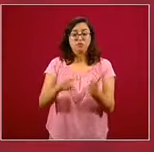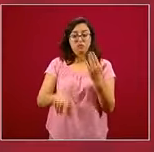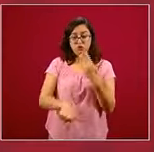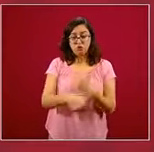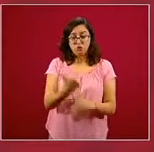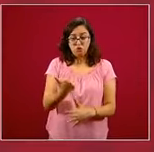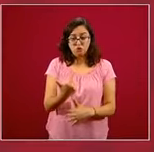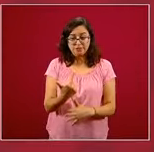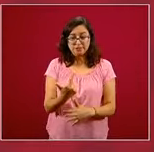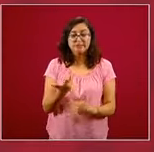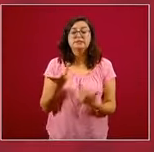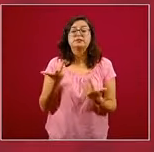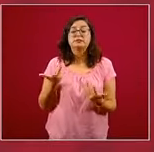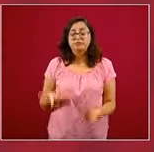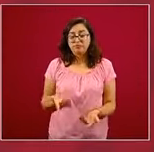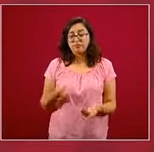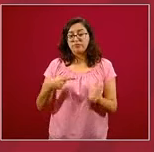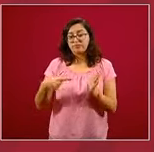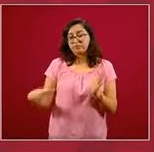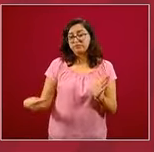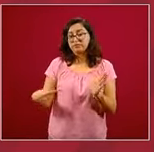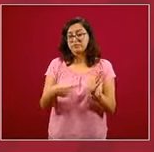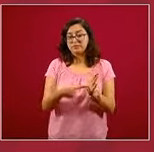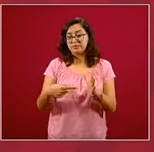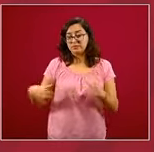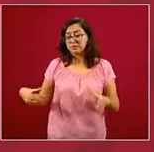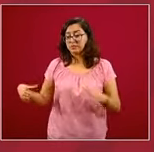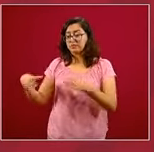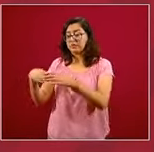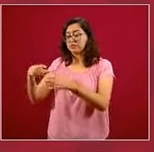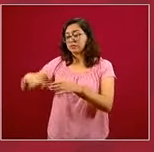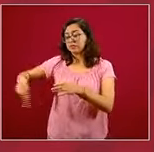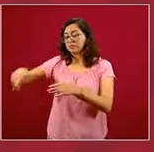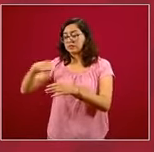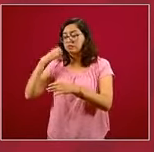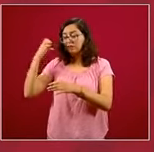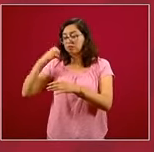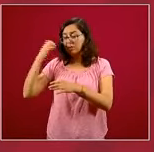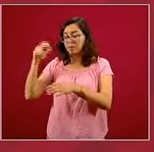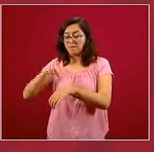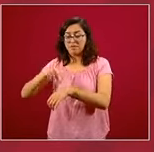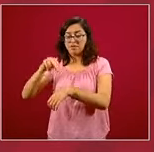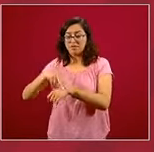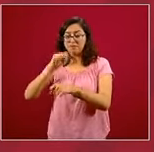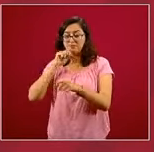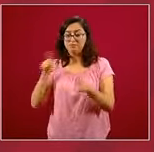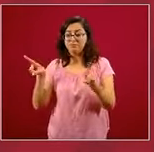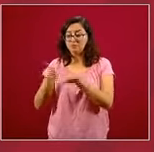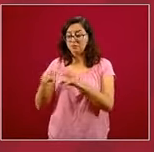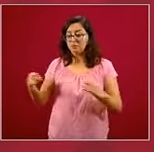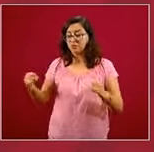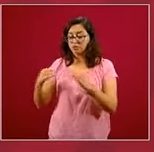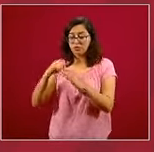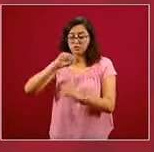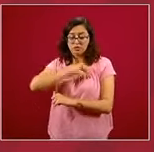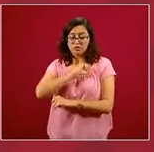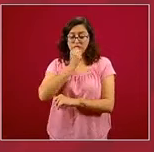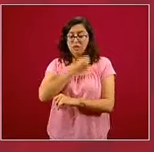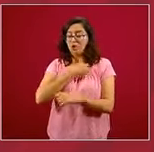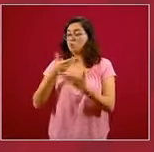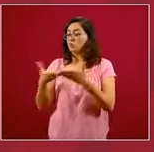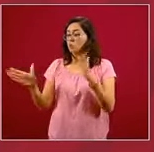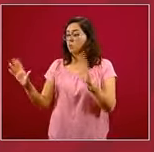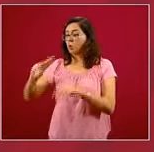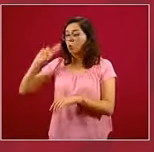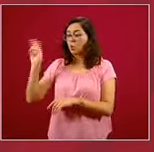como parte del esfuerzo de la Academia Nacional de Medicina, el Instituto Nacional de Salud Pública y la UNAM para contribuir a las